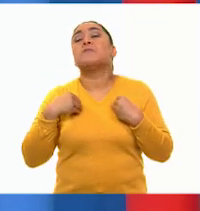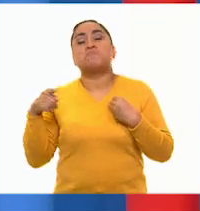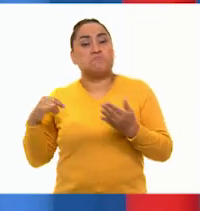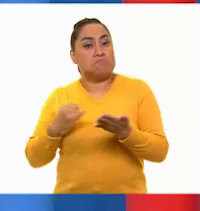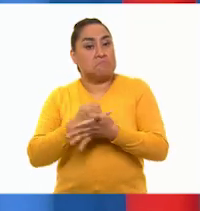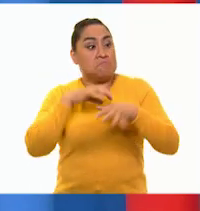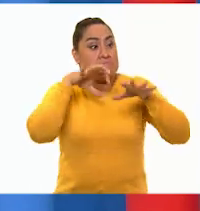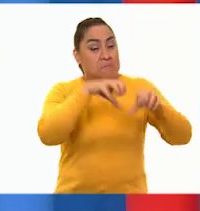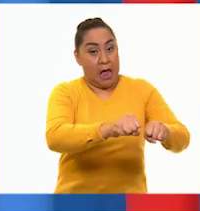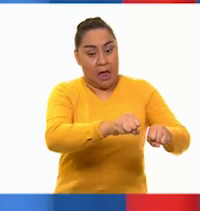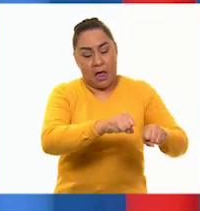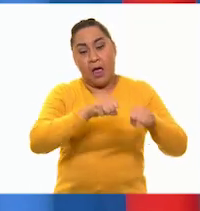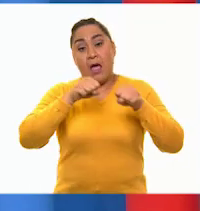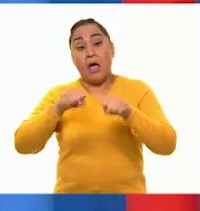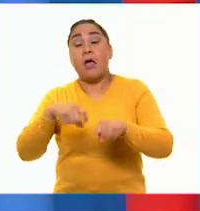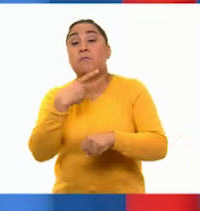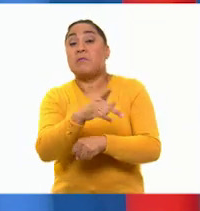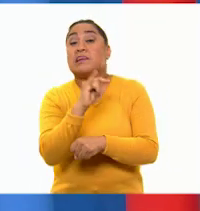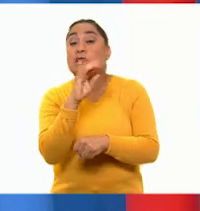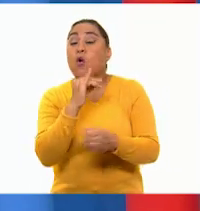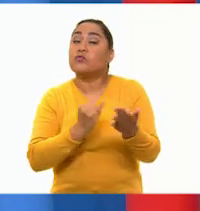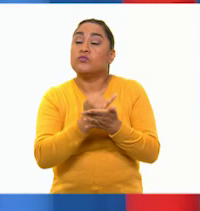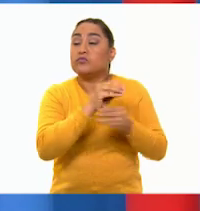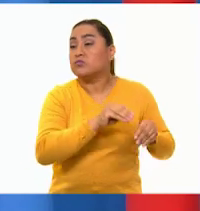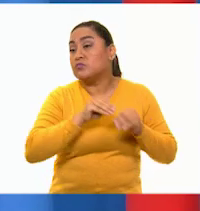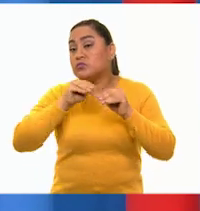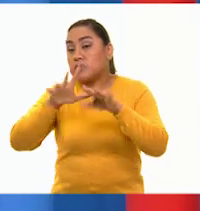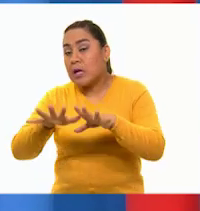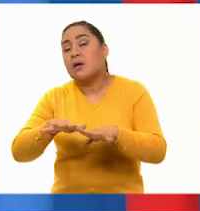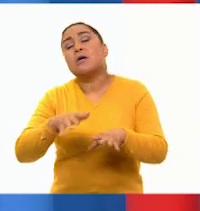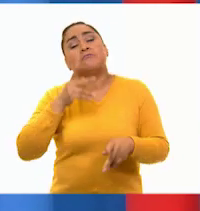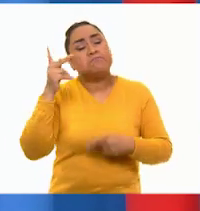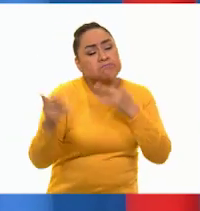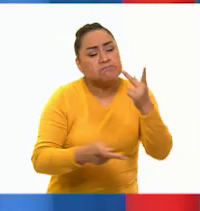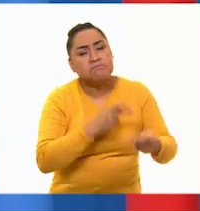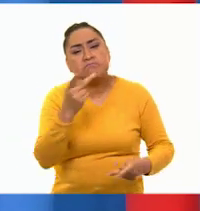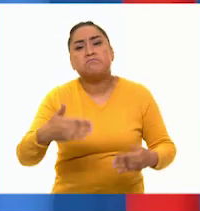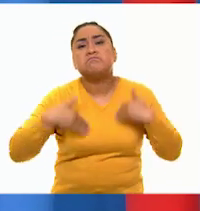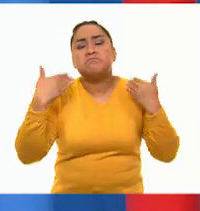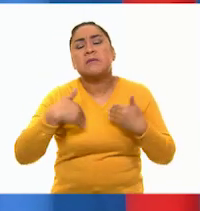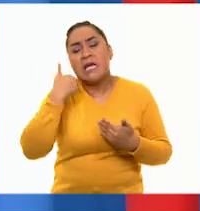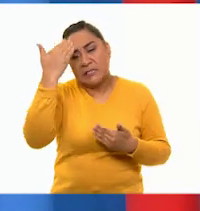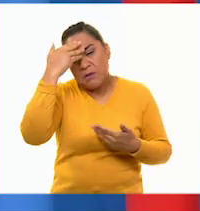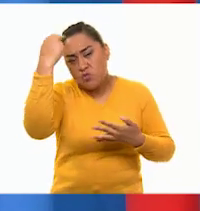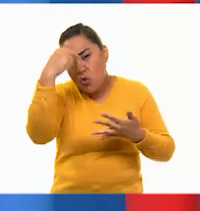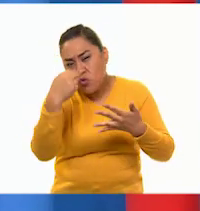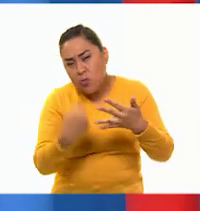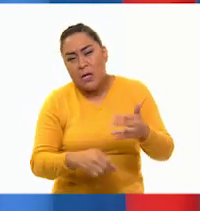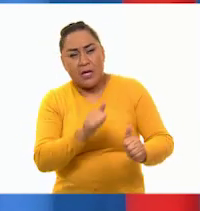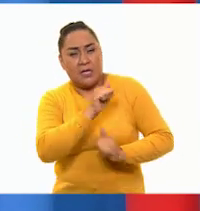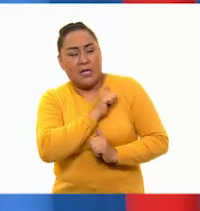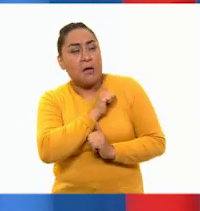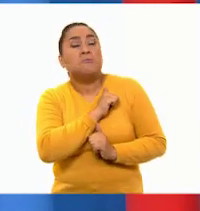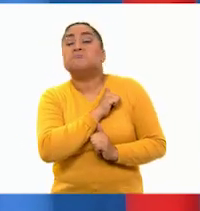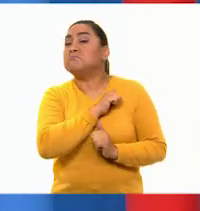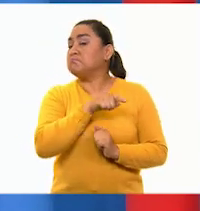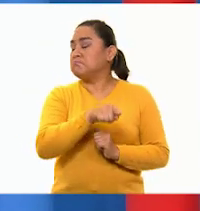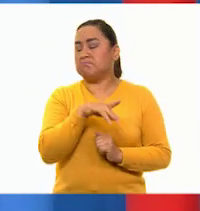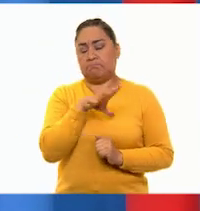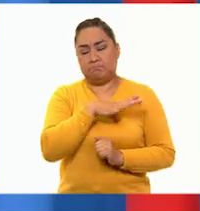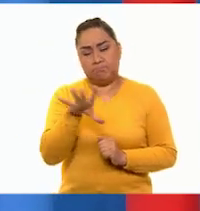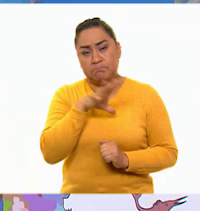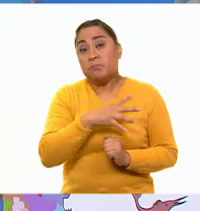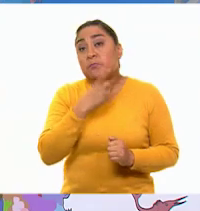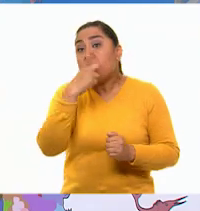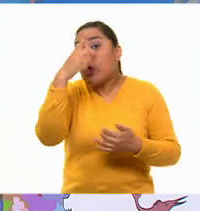y fue entregada por uno de sus tíos y la interrogan para que delate a otros insurgentes, pero ella se mantiene firme y no del nombre